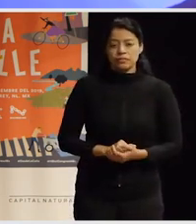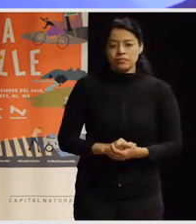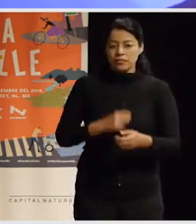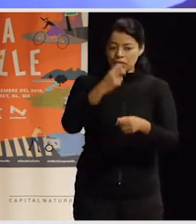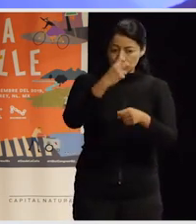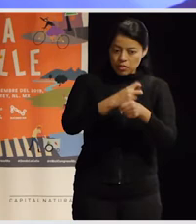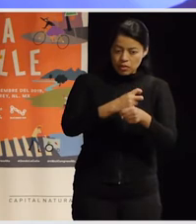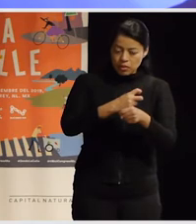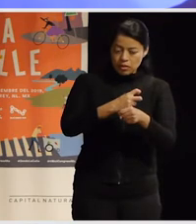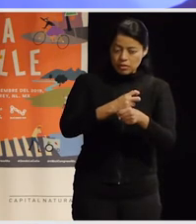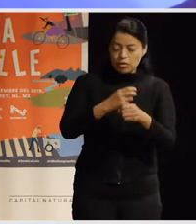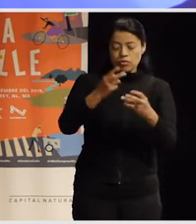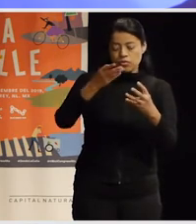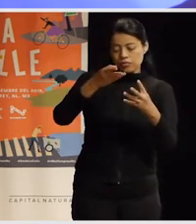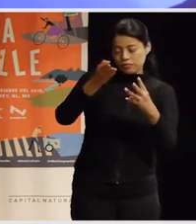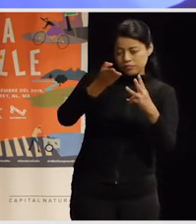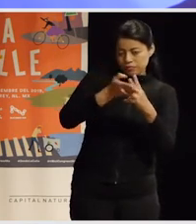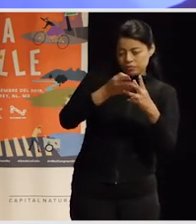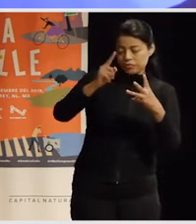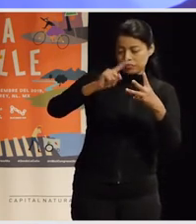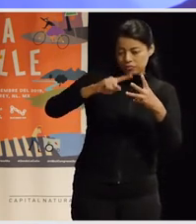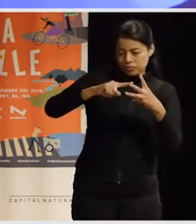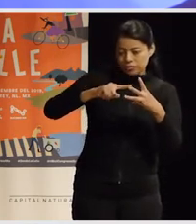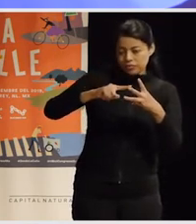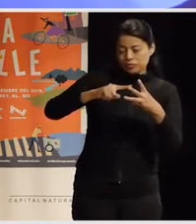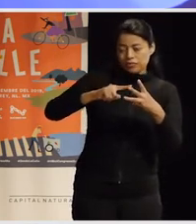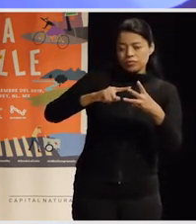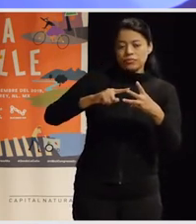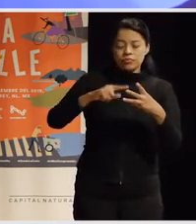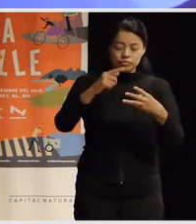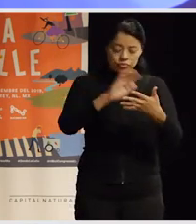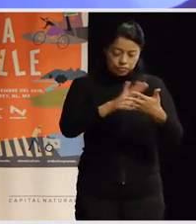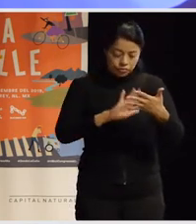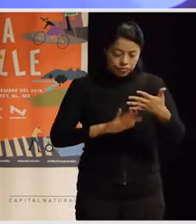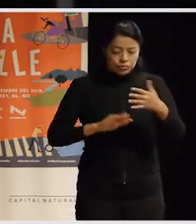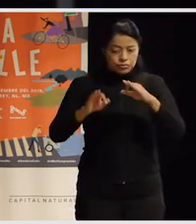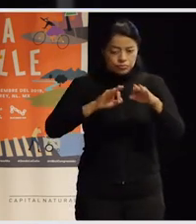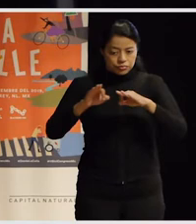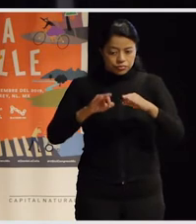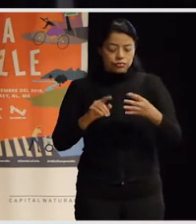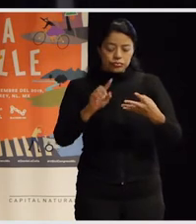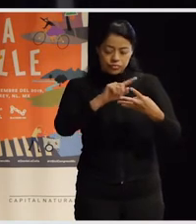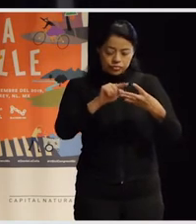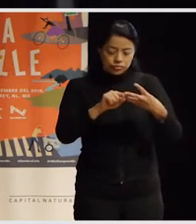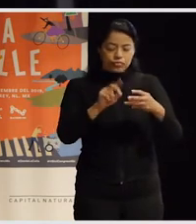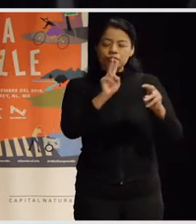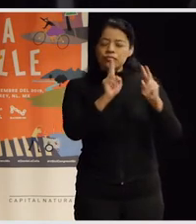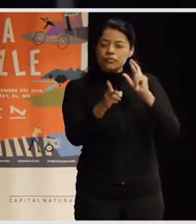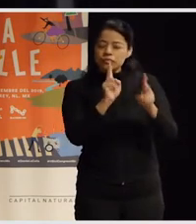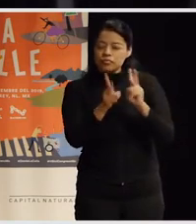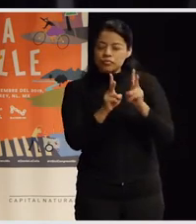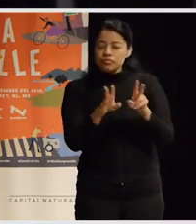bloque que comentábamos acá leyendo el trabajo de Ollane es que nos contaron un poco